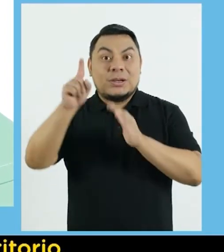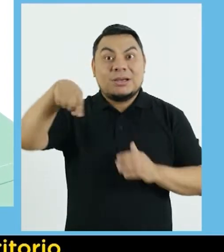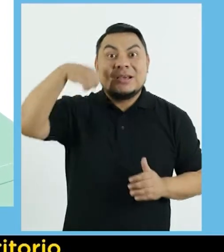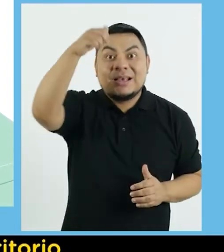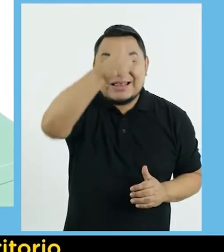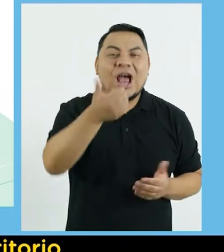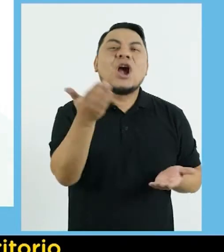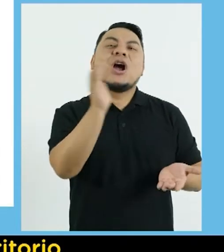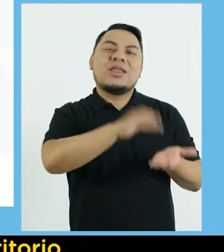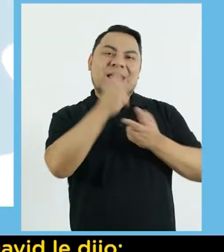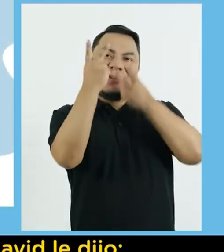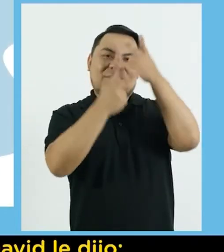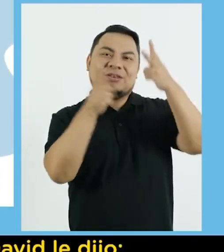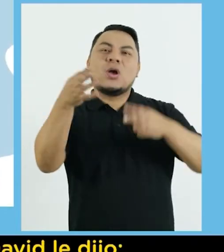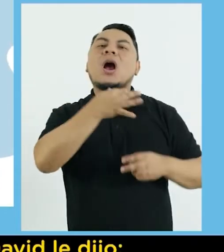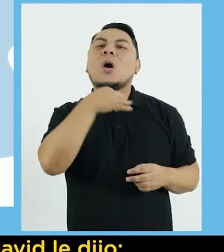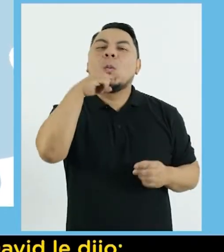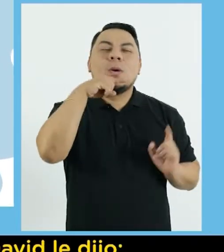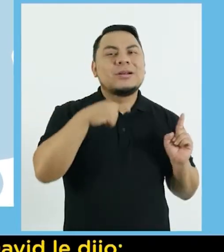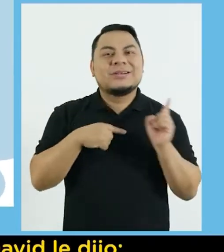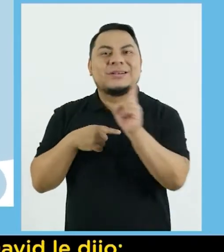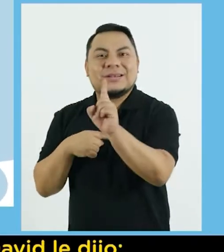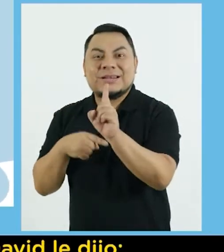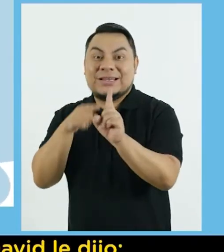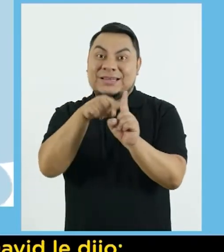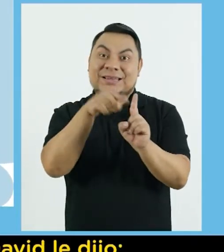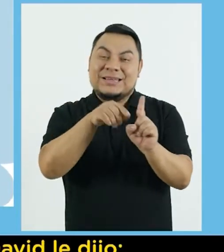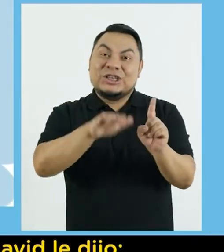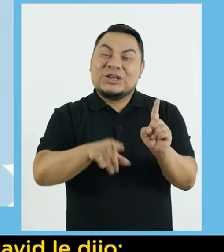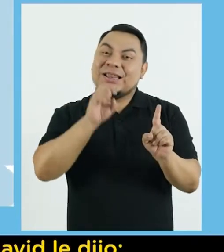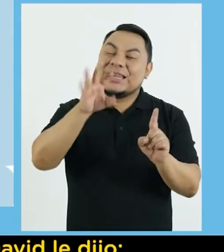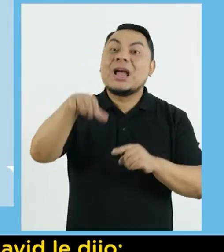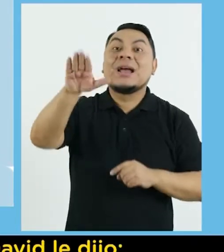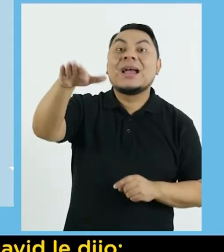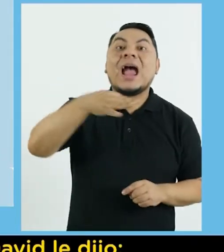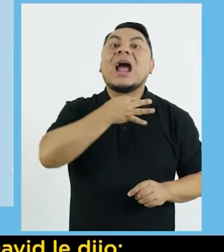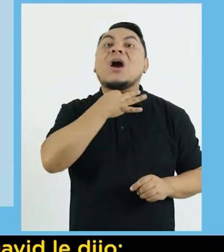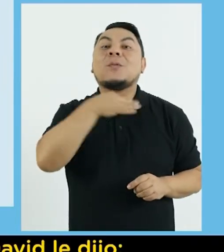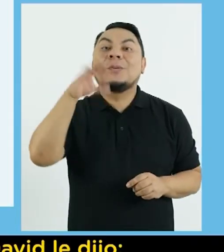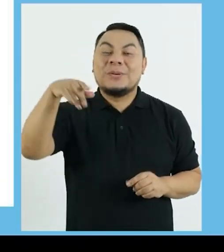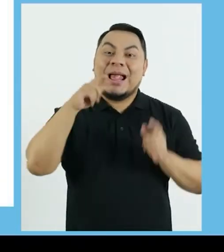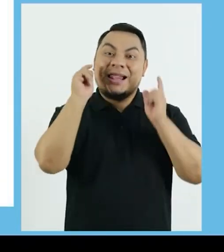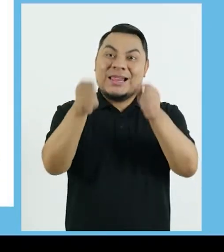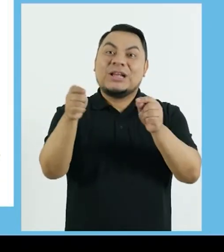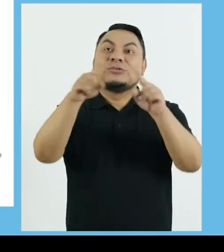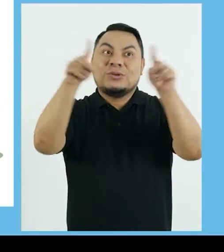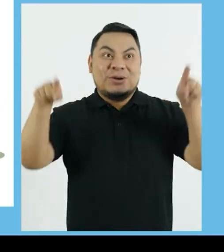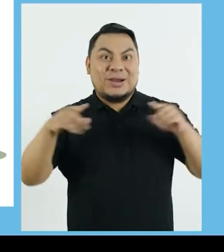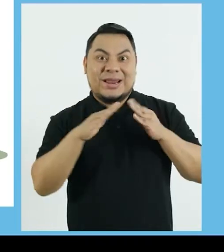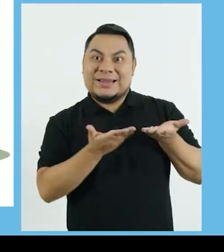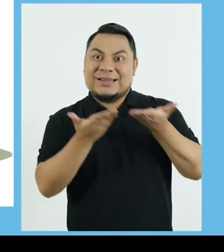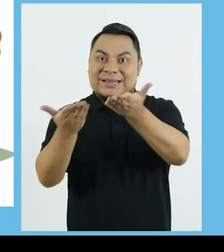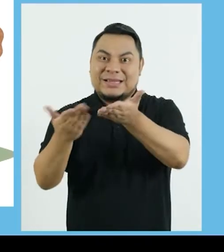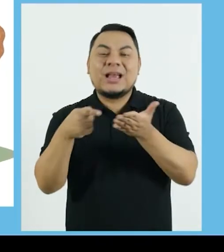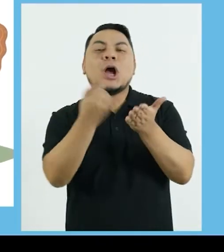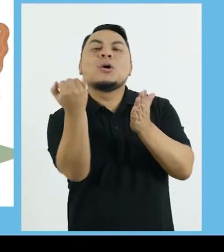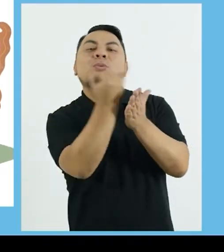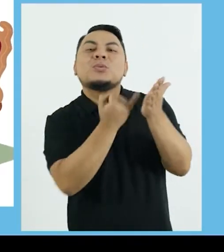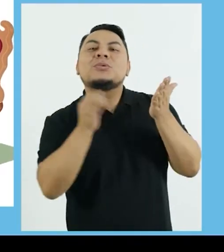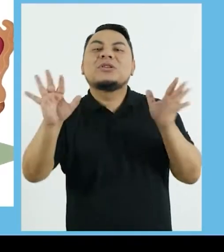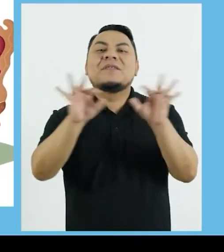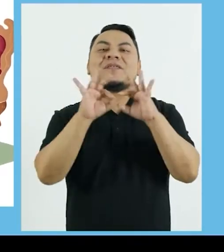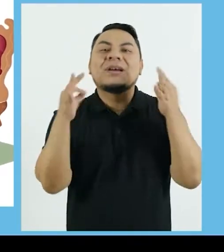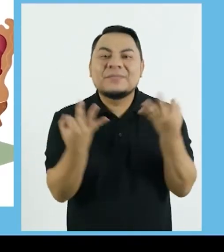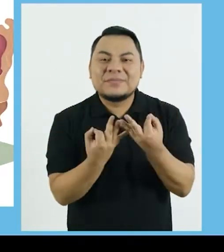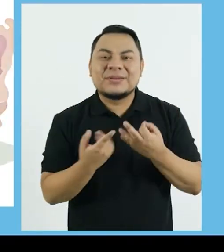las tardes en su escritorio El siguiente domingo Al visitar a la abuela David le dijo Mira abuela Te traigo un